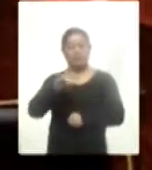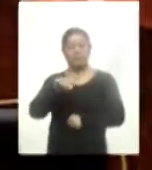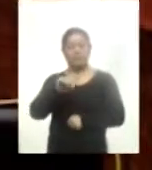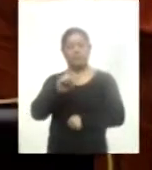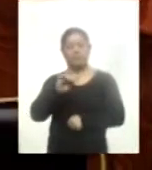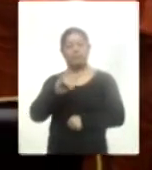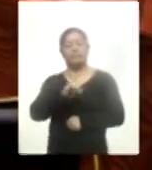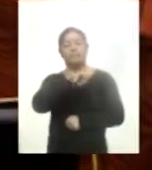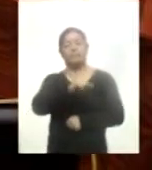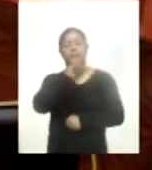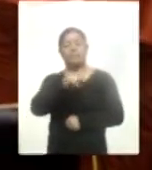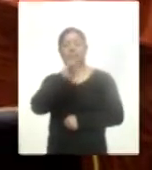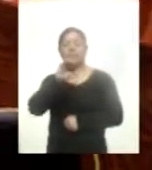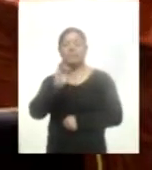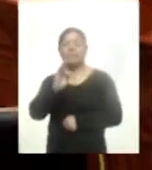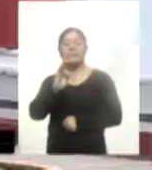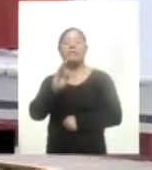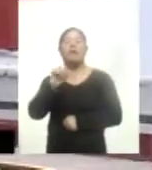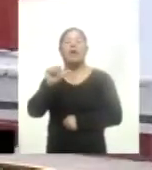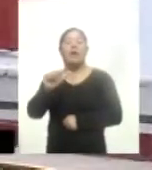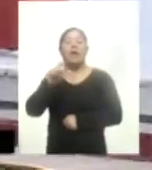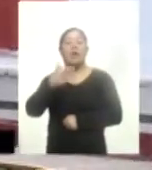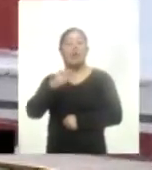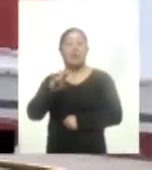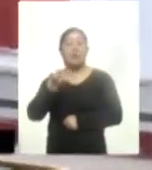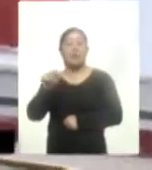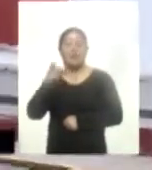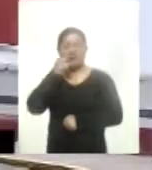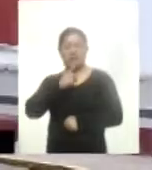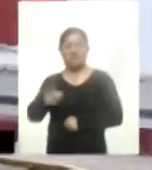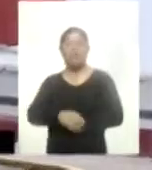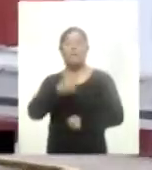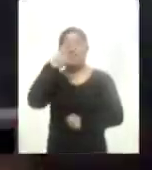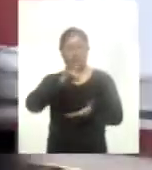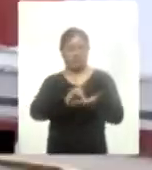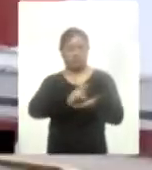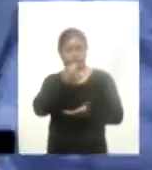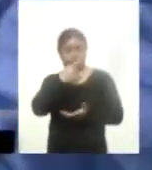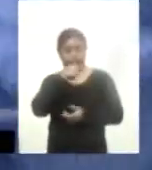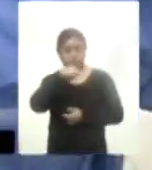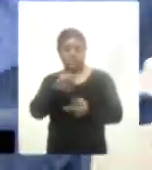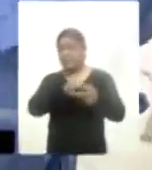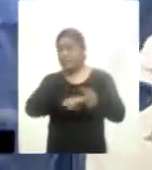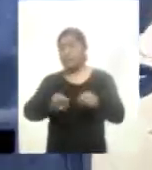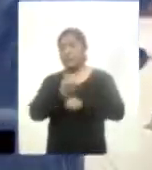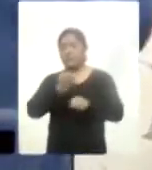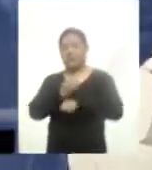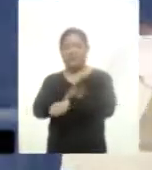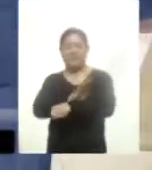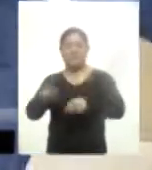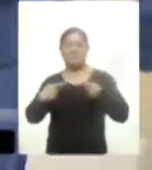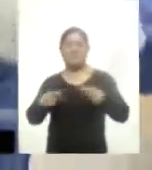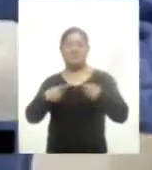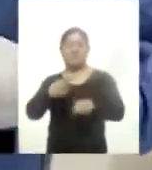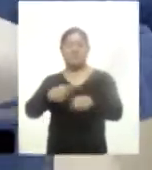Juan Antonio Ferrer Aguilar, refirió que la estrategia para la erradicación de esta enfermedad que inicia en el estado beneficiará a quienes padecen